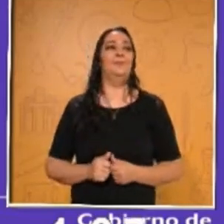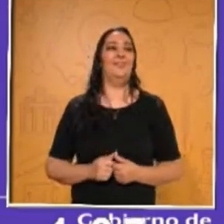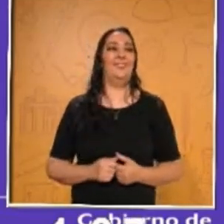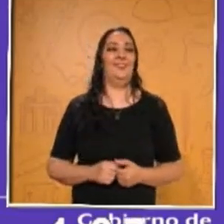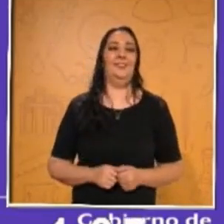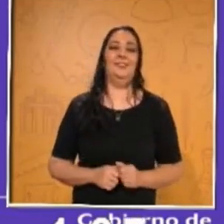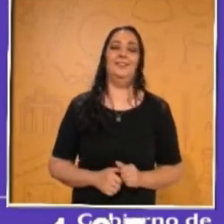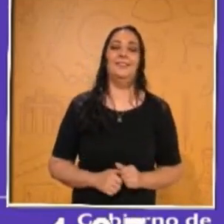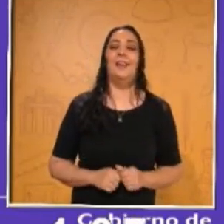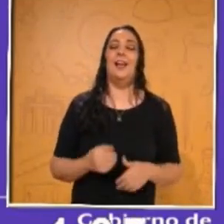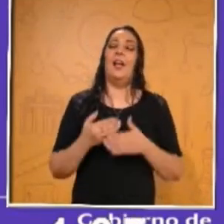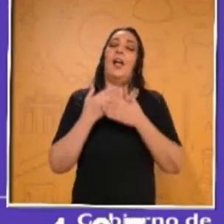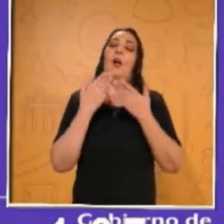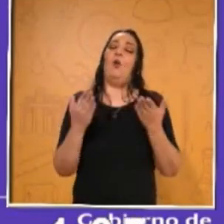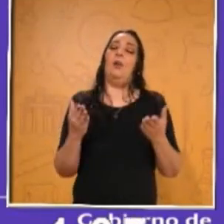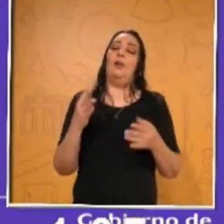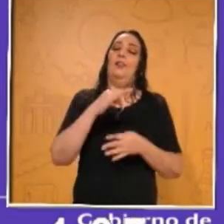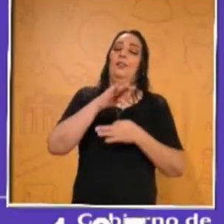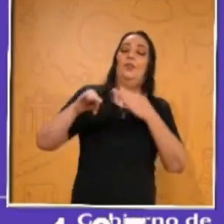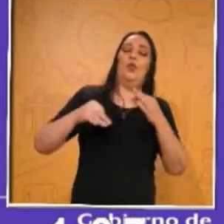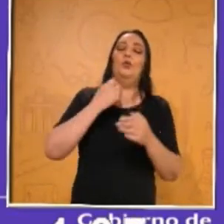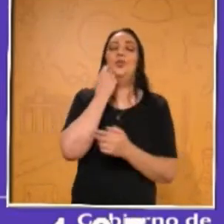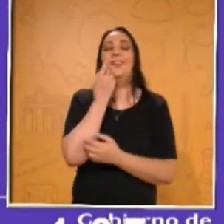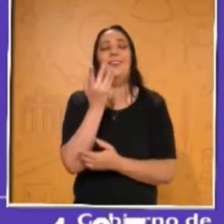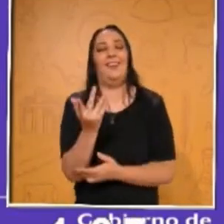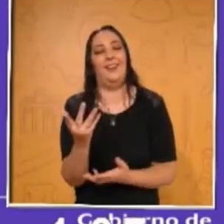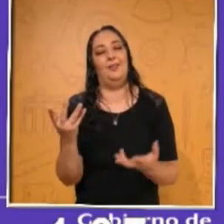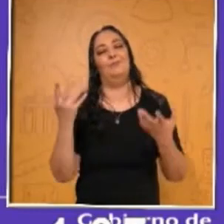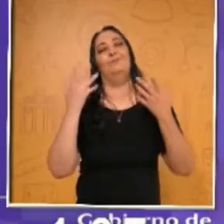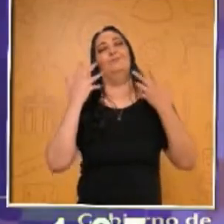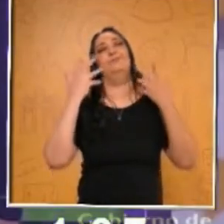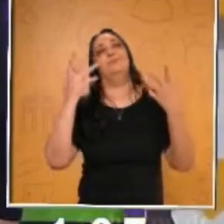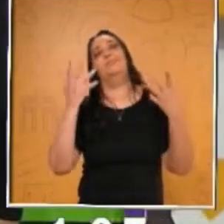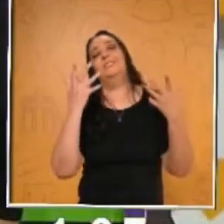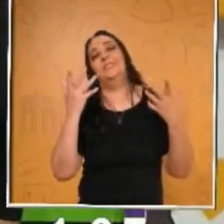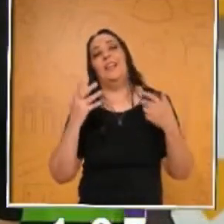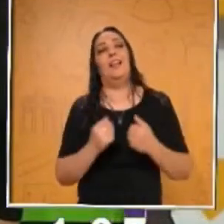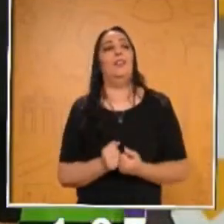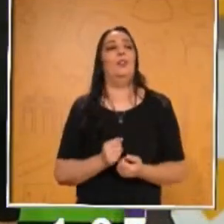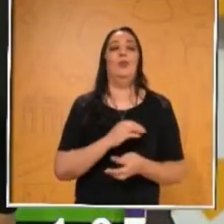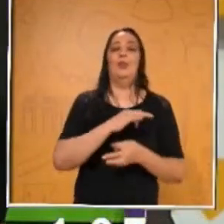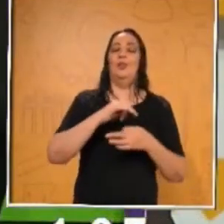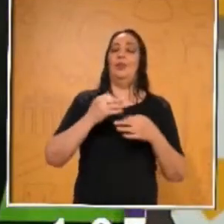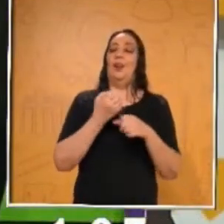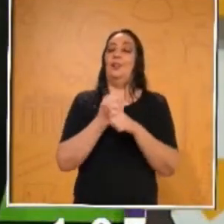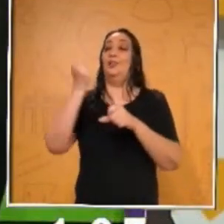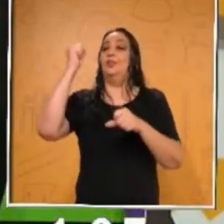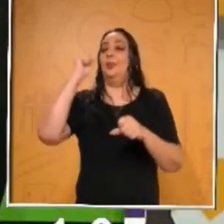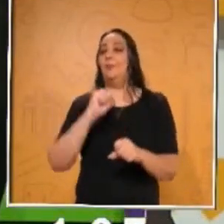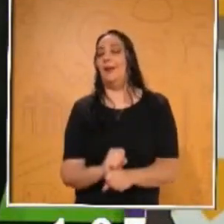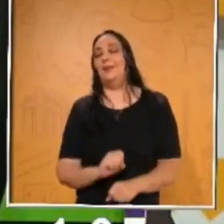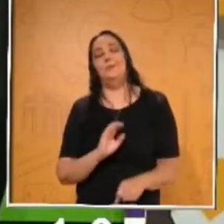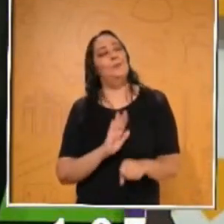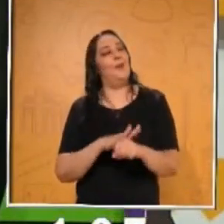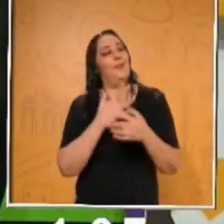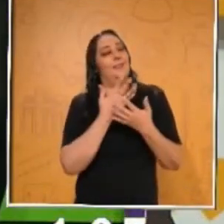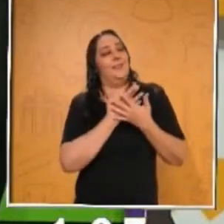a lo que más han querido todos. Lo más deseado, ¿verdad? Claro que sí. En todas estas dos semanas de... más esperado.